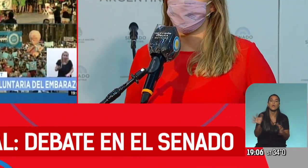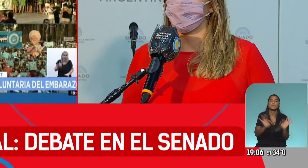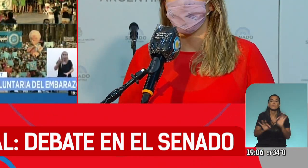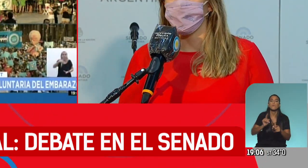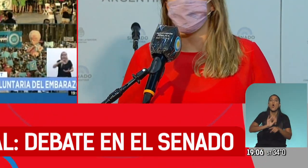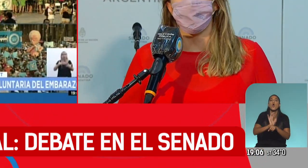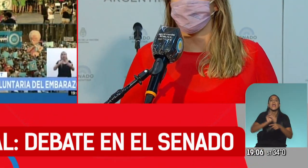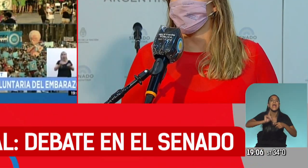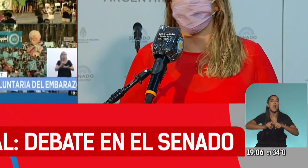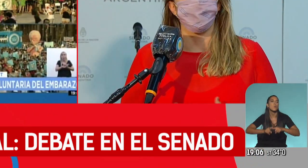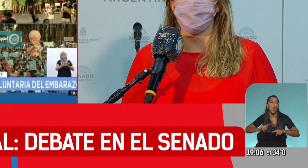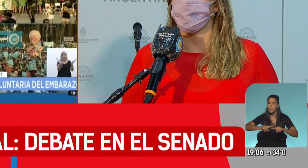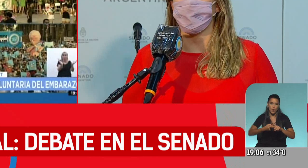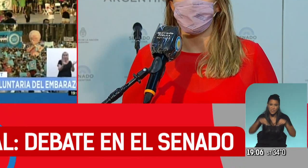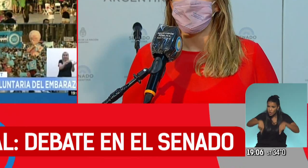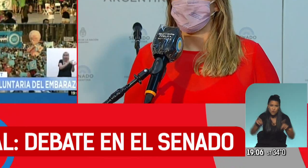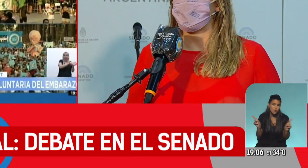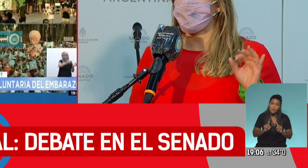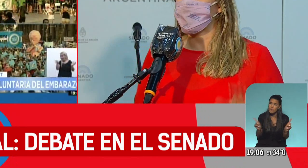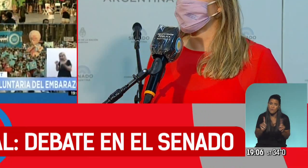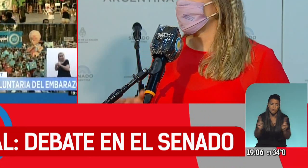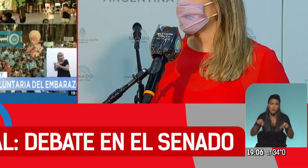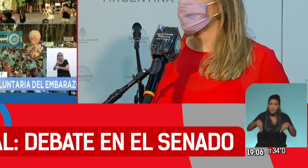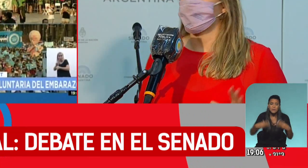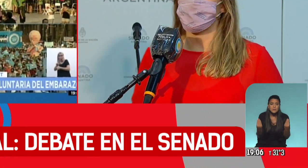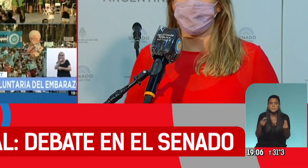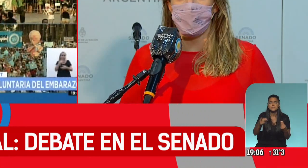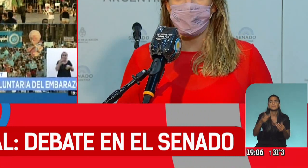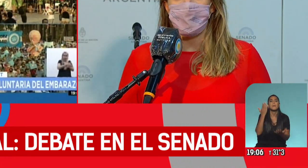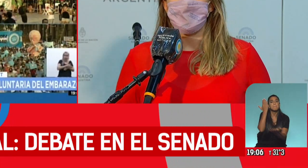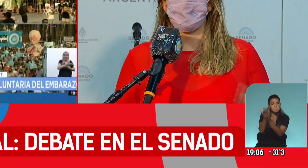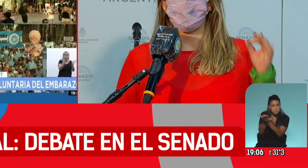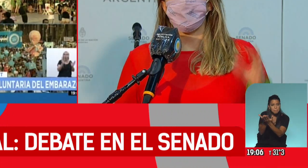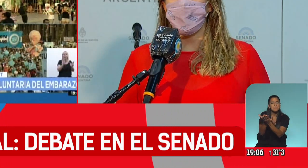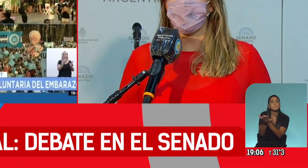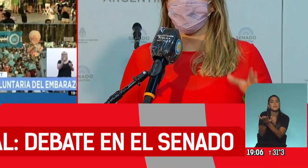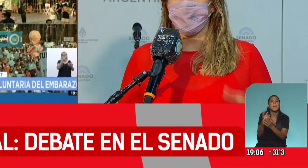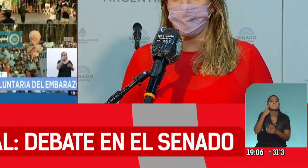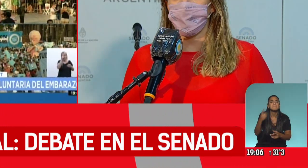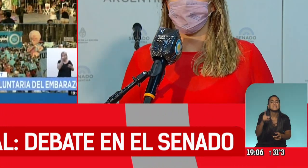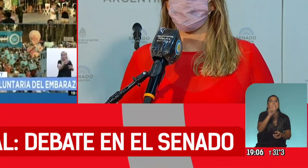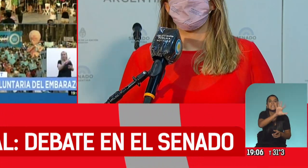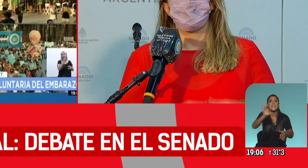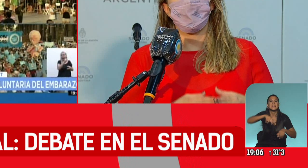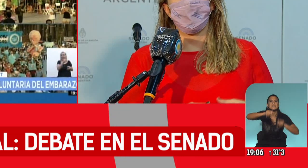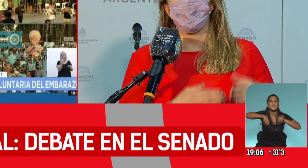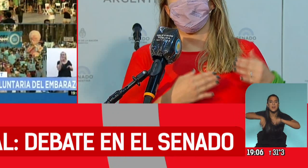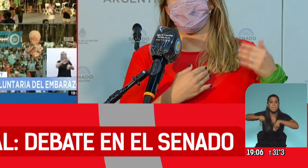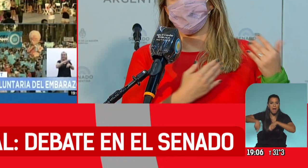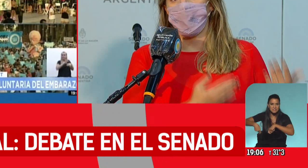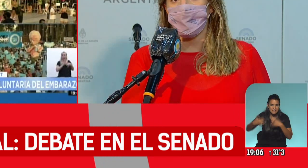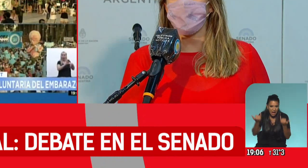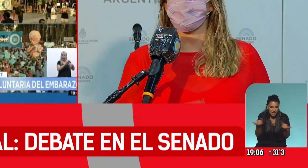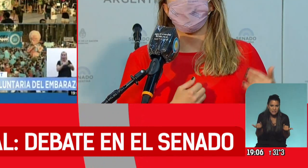cálculo político. No es momento, no es hora, y además ha salido una solicitada de más de 1.500 firmas de